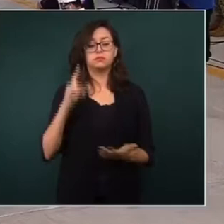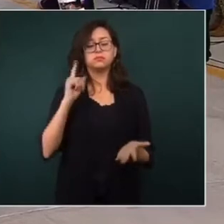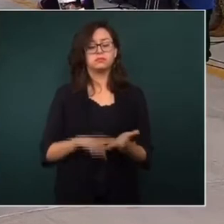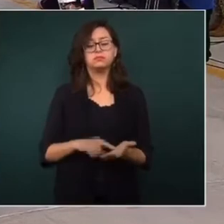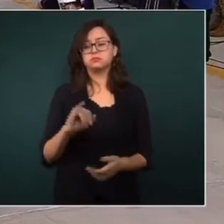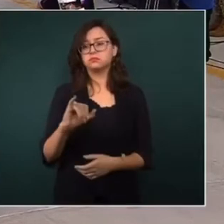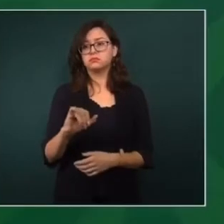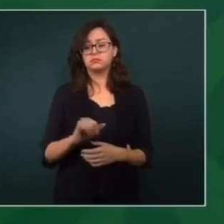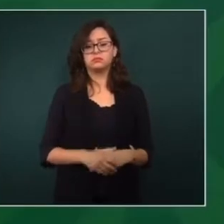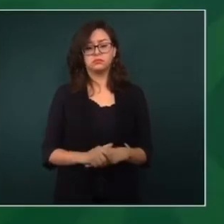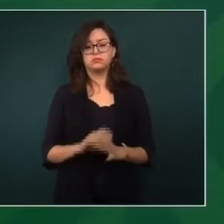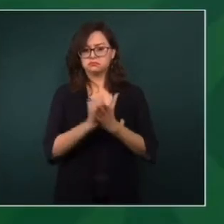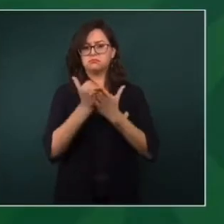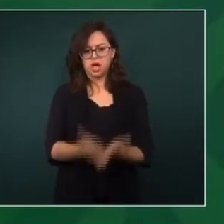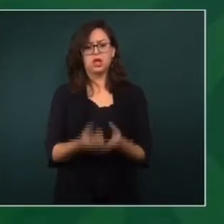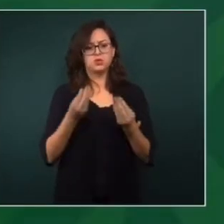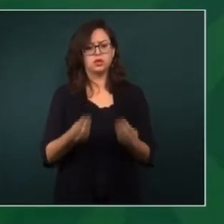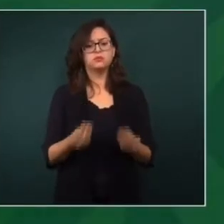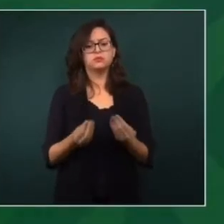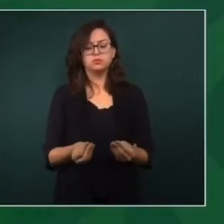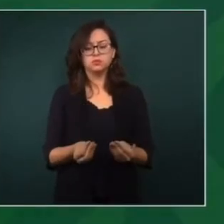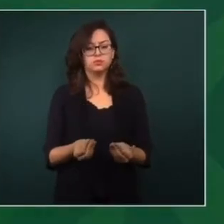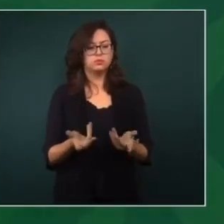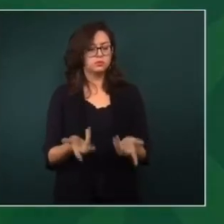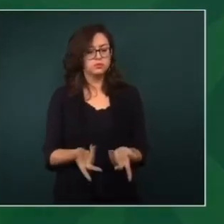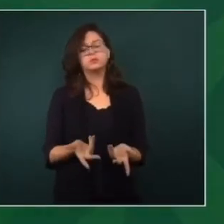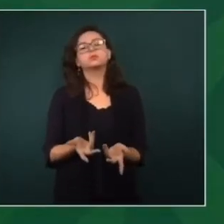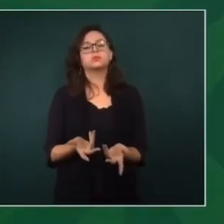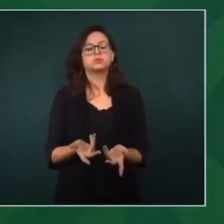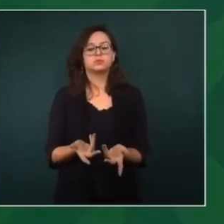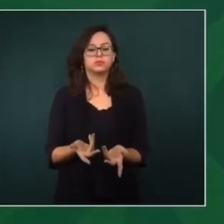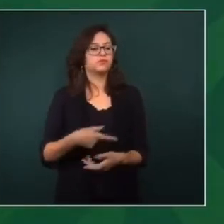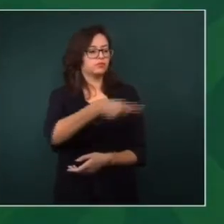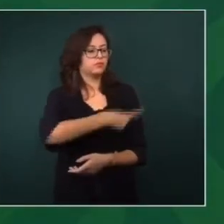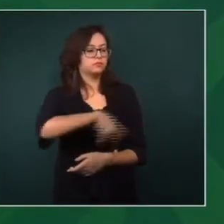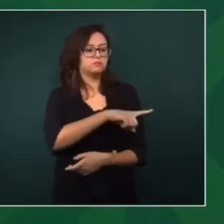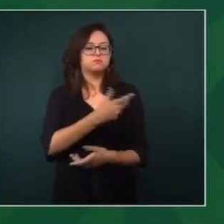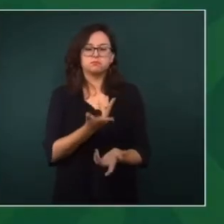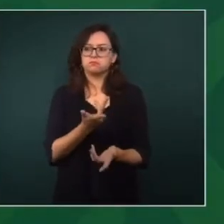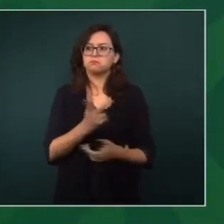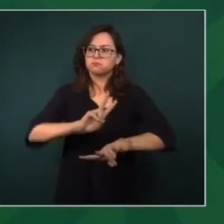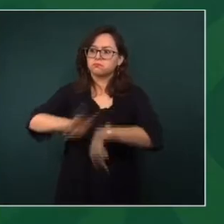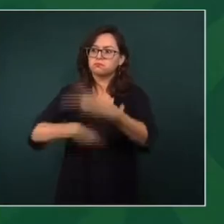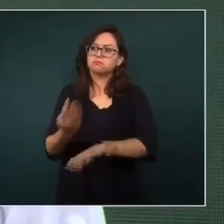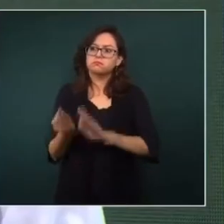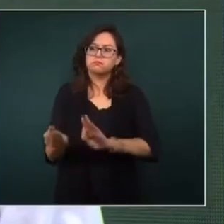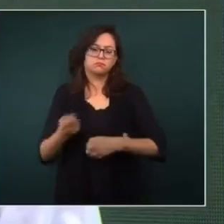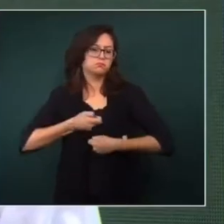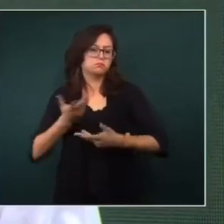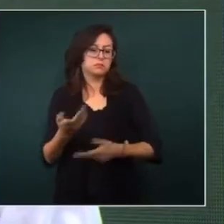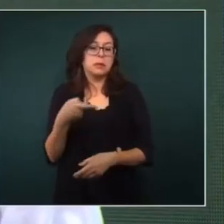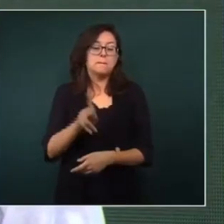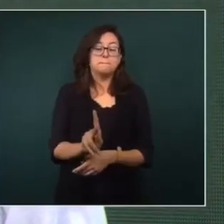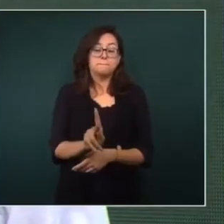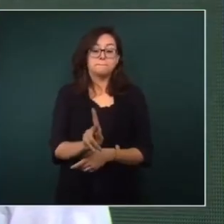Yo creo que ayudaría mucho que declararan, nada más que